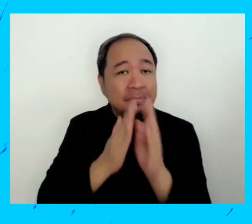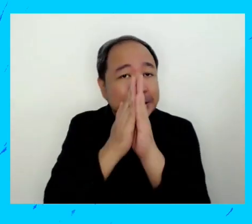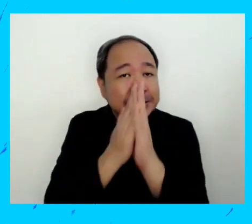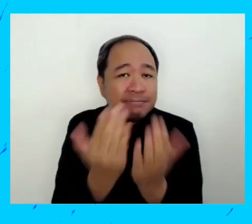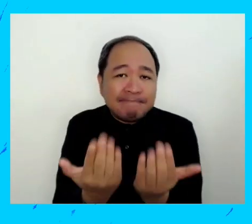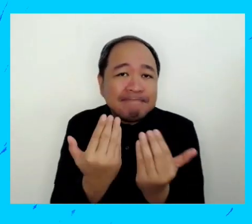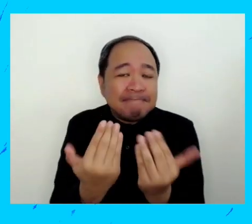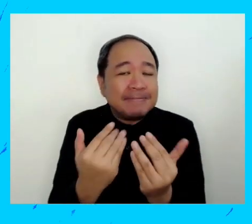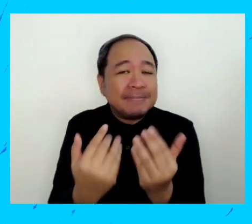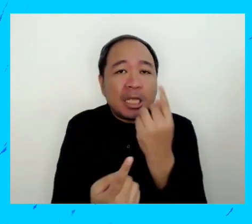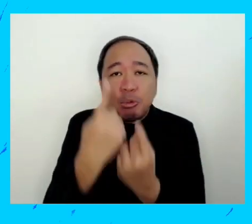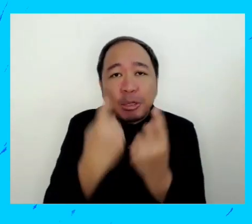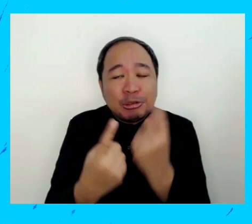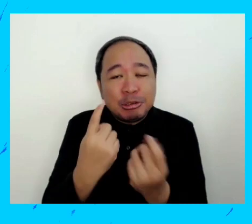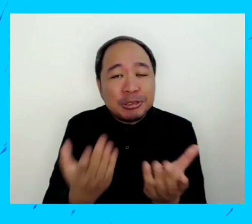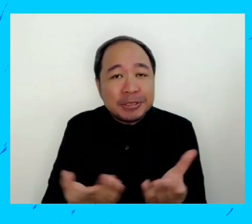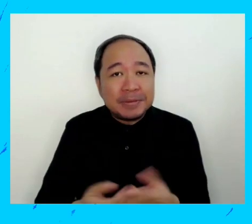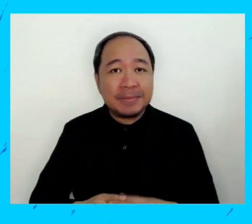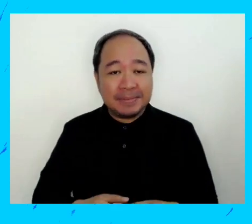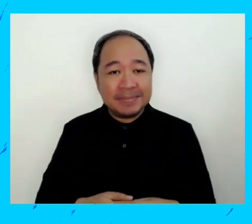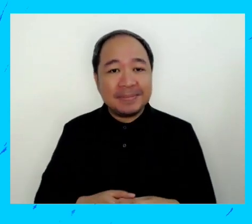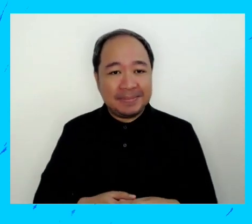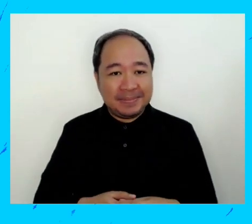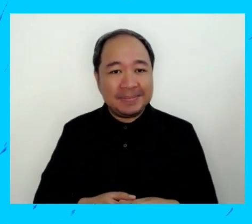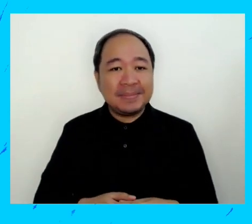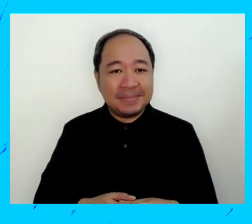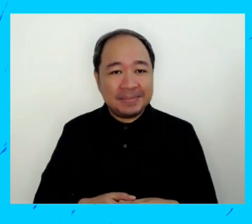No tengan miedo de hacer preguntas.